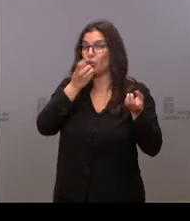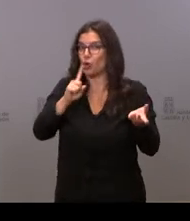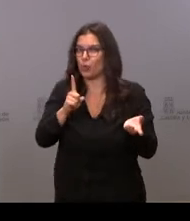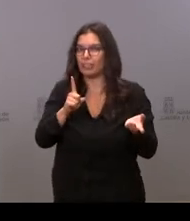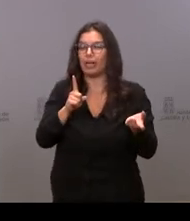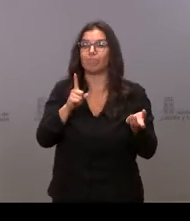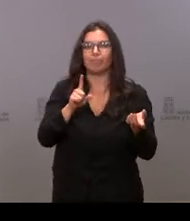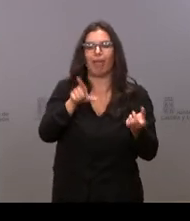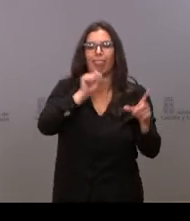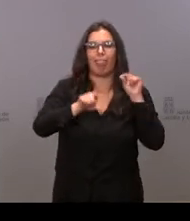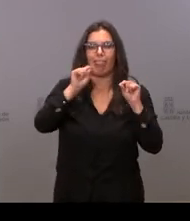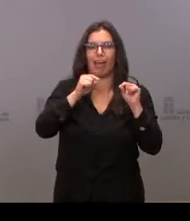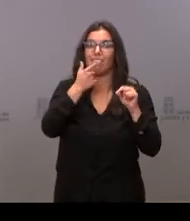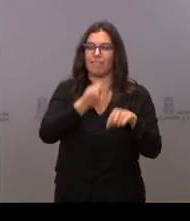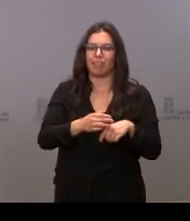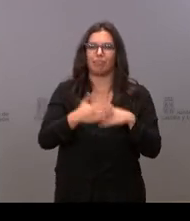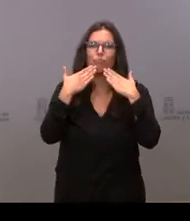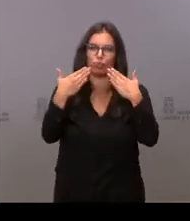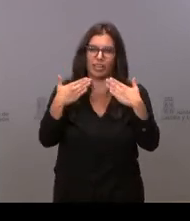las padecen. Muchas gracias.